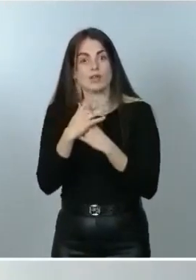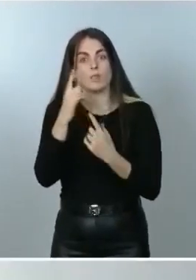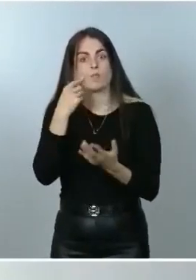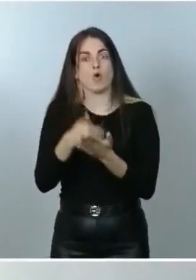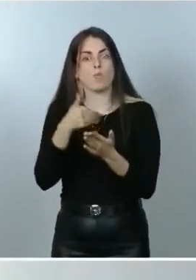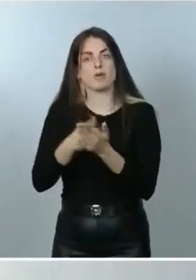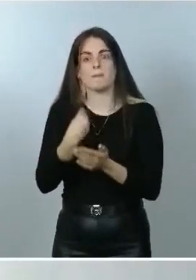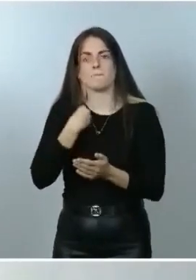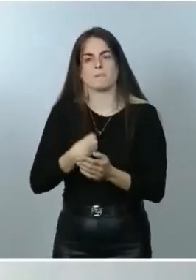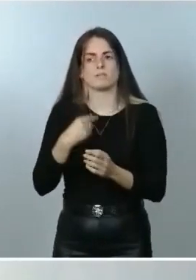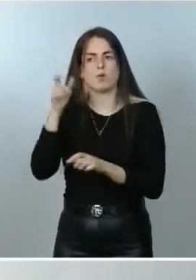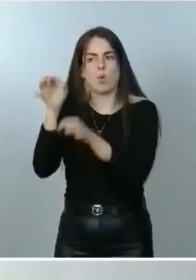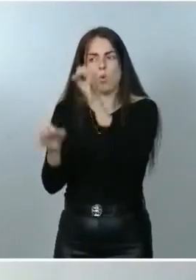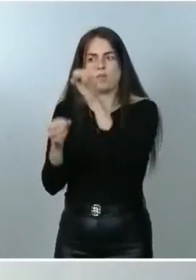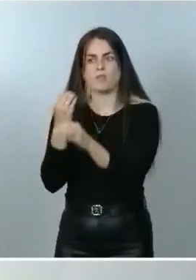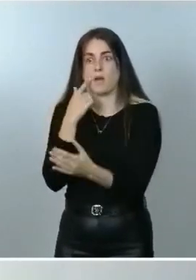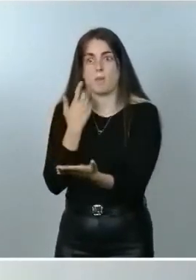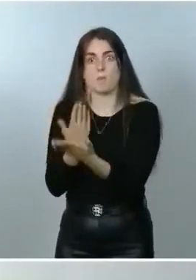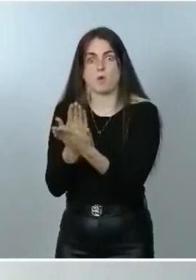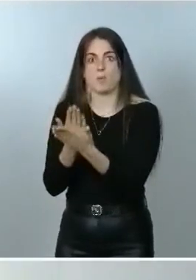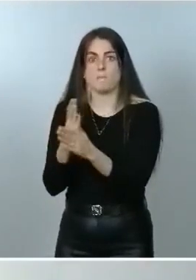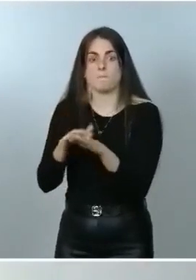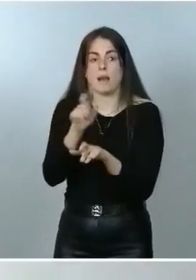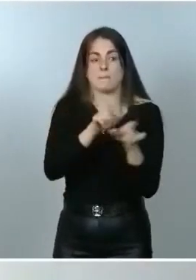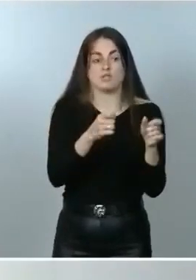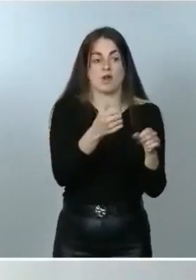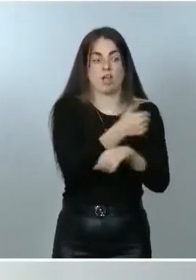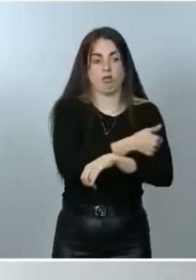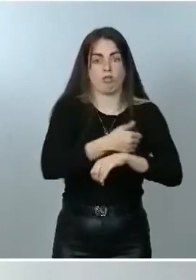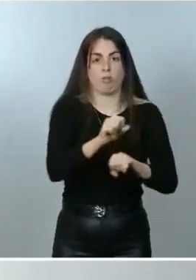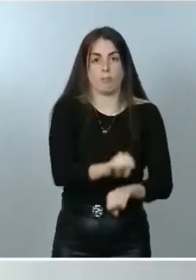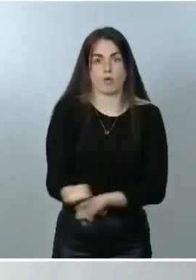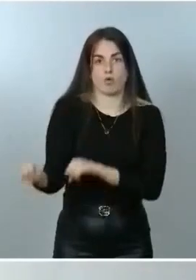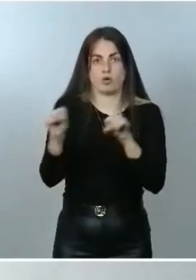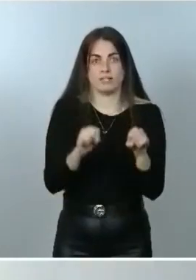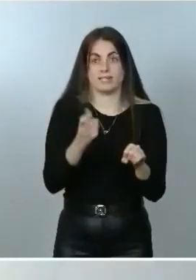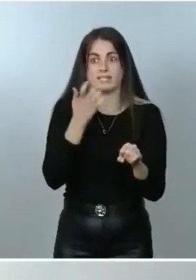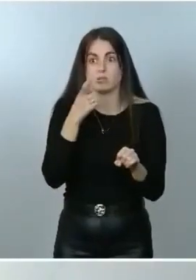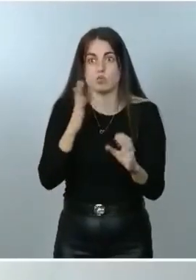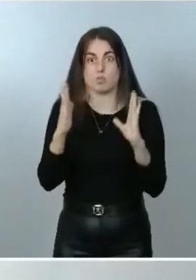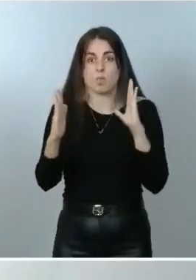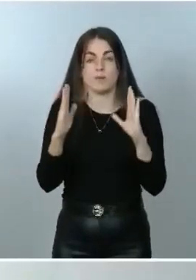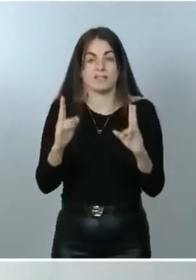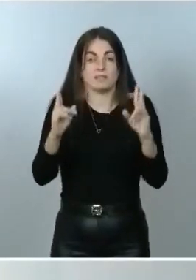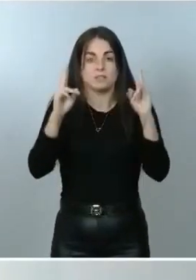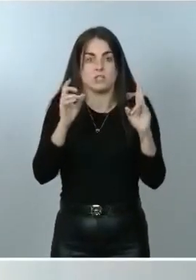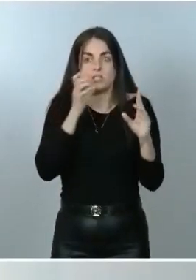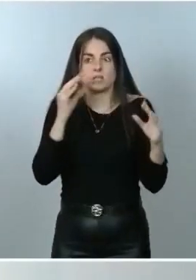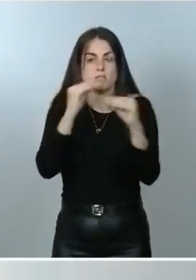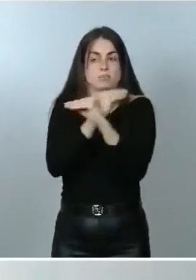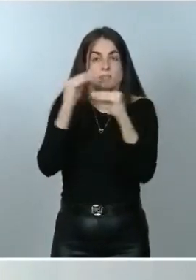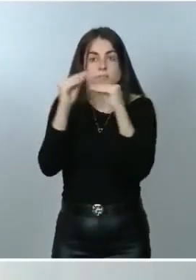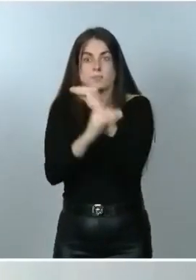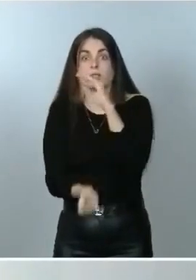tribunales para proteger a todos los ciudadanos, que en un determinado momento, si se produce una discrepancia, nuestro Tribunal